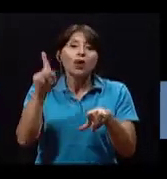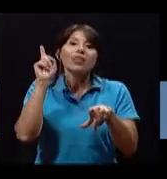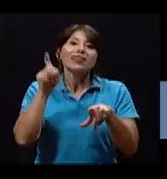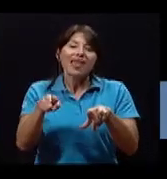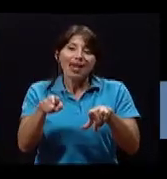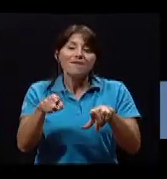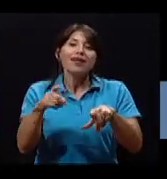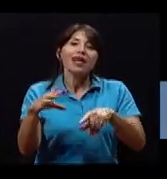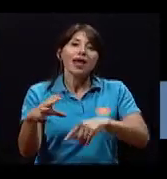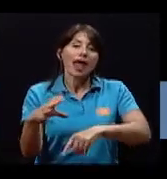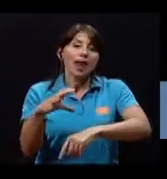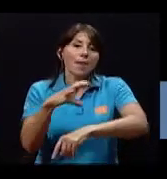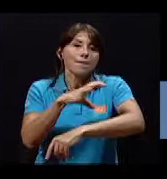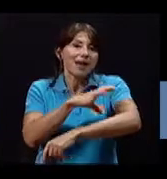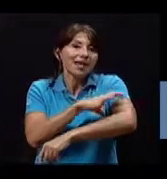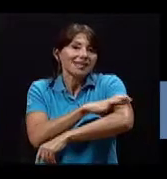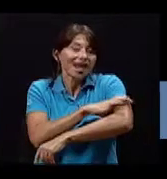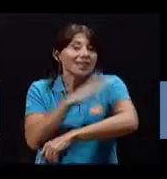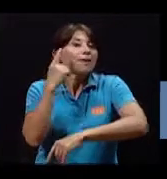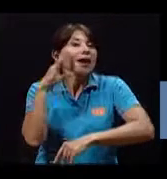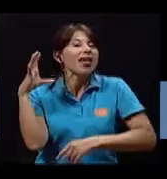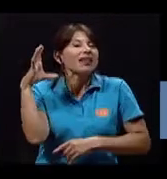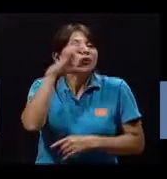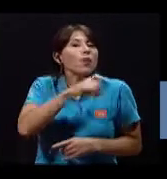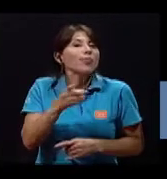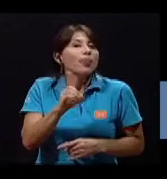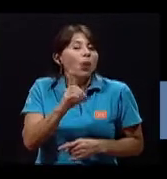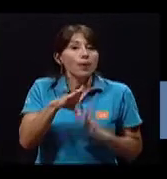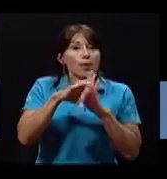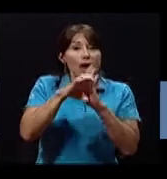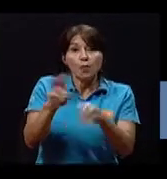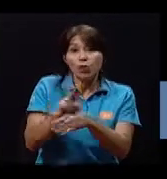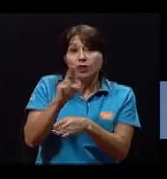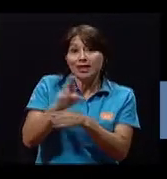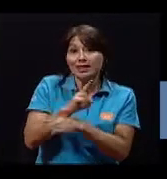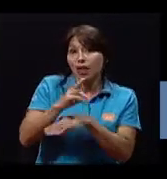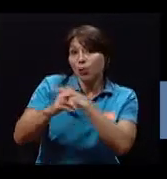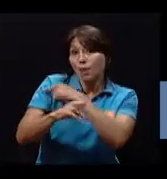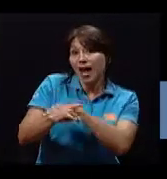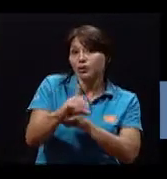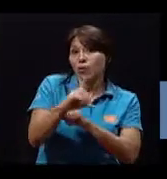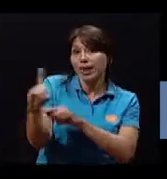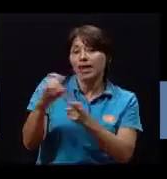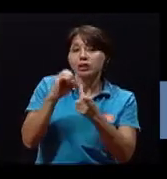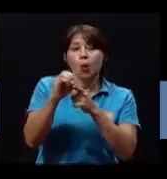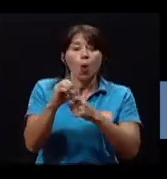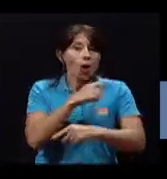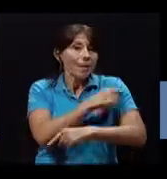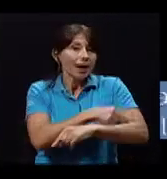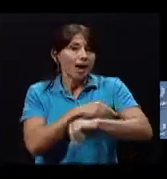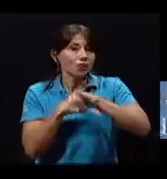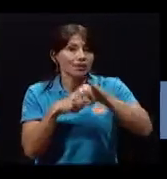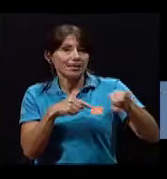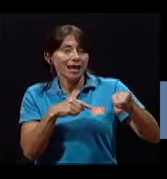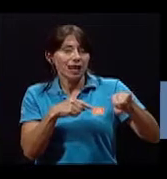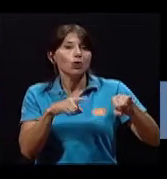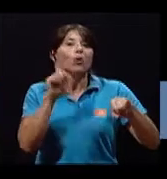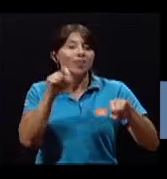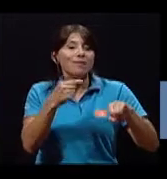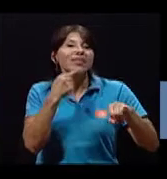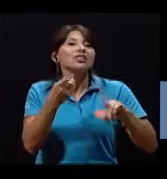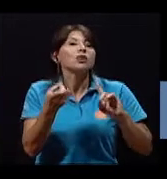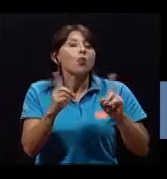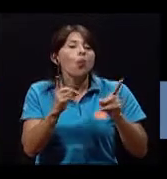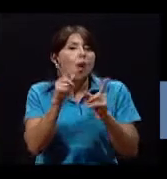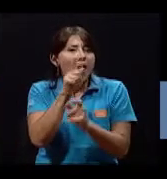dónde debe ir sobre la arteria, si estamos en el brazo derecho o en el brazo izquierdo. Lo que debemos tratar es que el